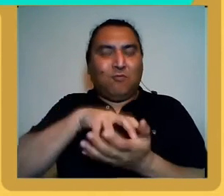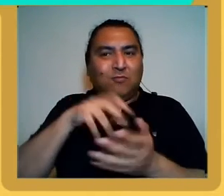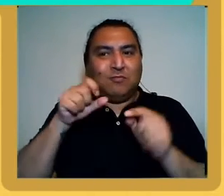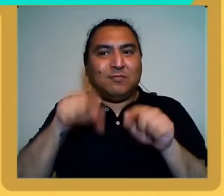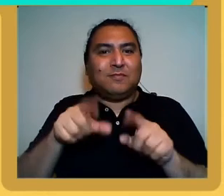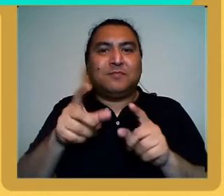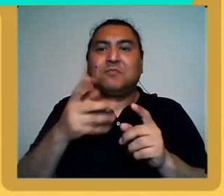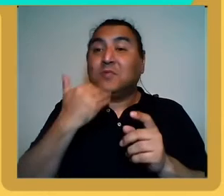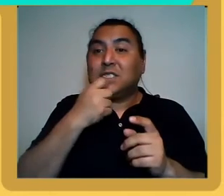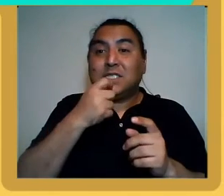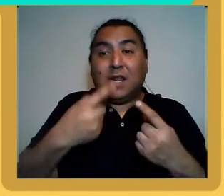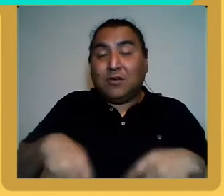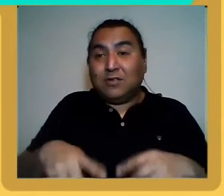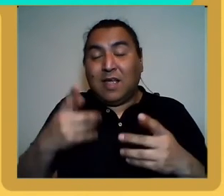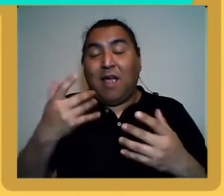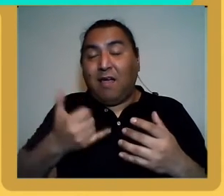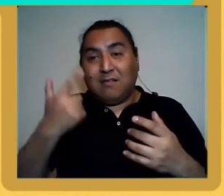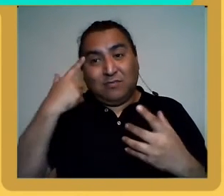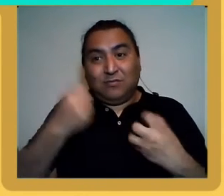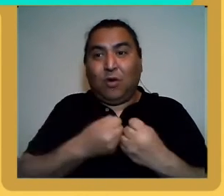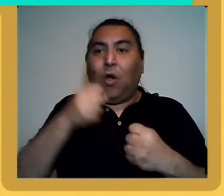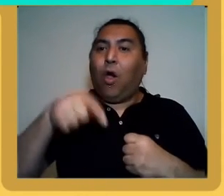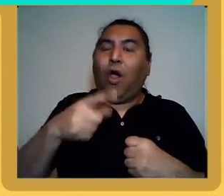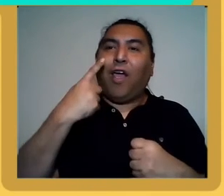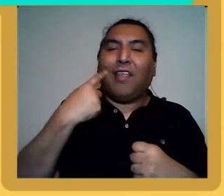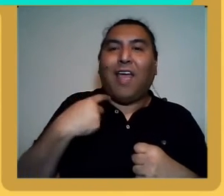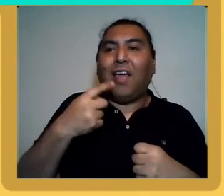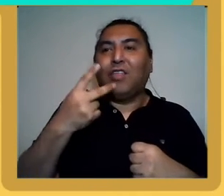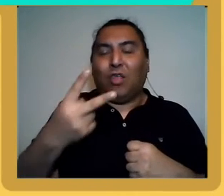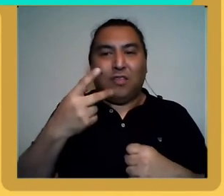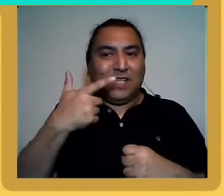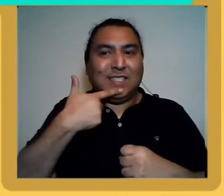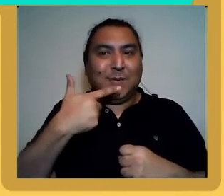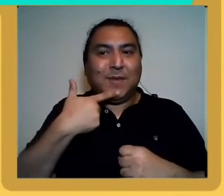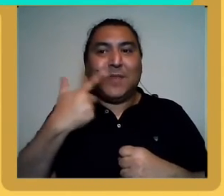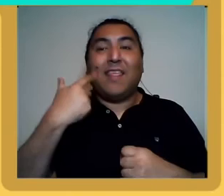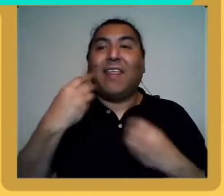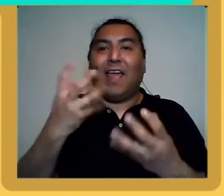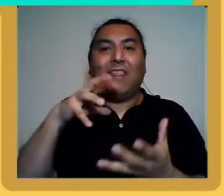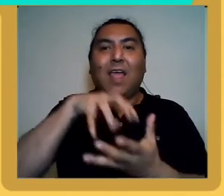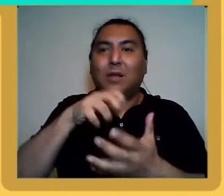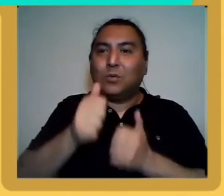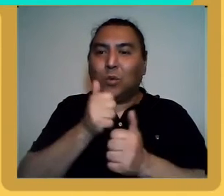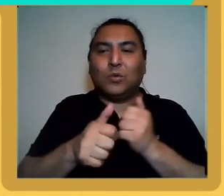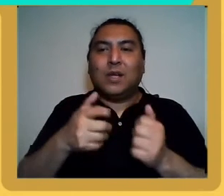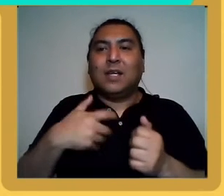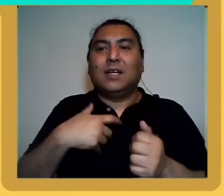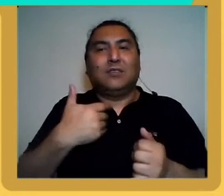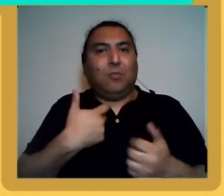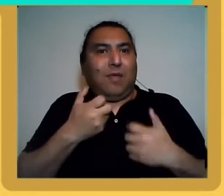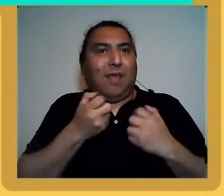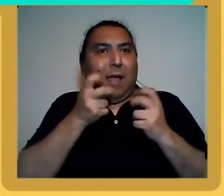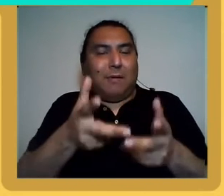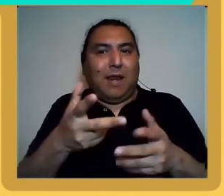coincidido, pero hoy 2 de septiembre es el Día de la Industria, o sea que un industrial le pueda hablar a todos los integrantes que están